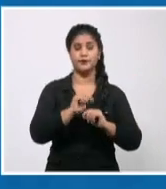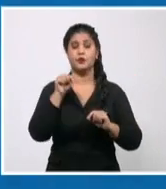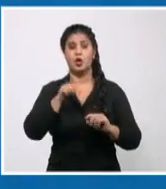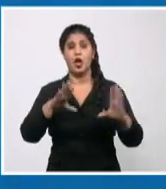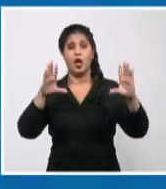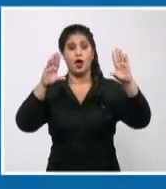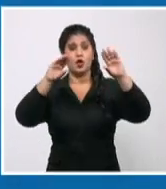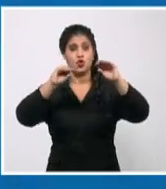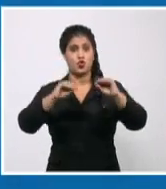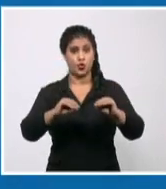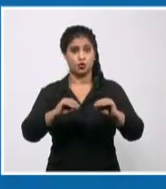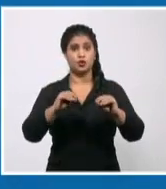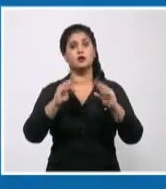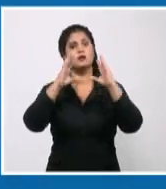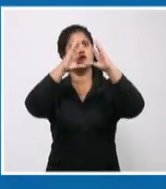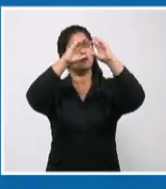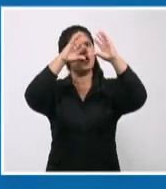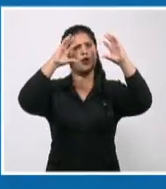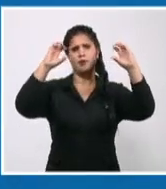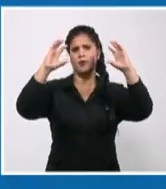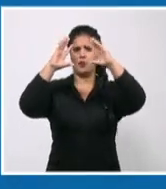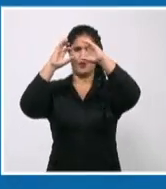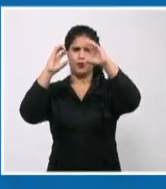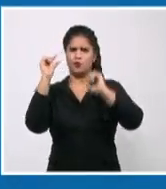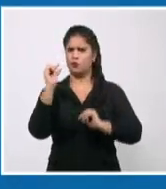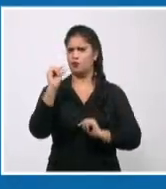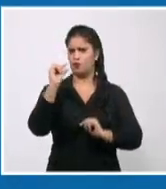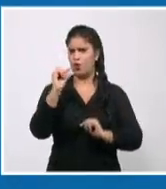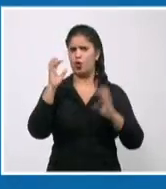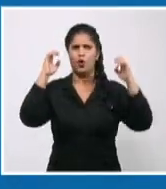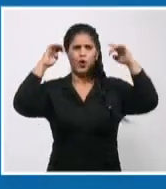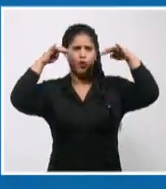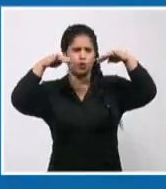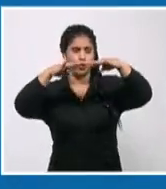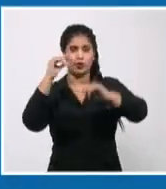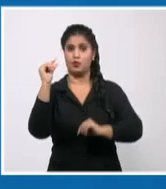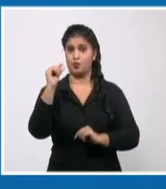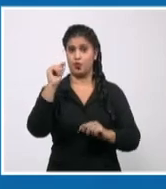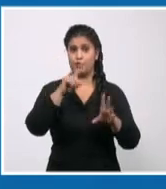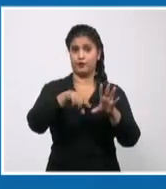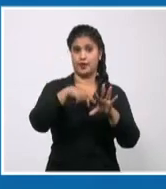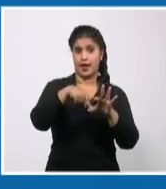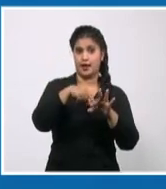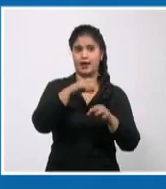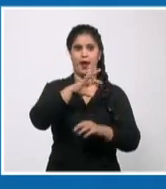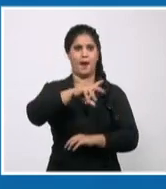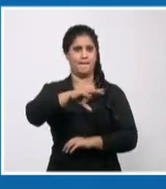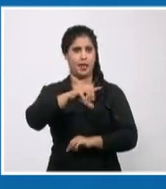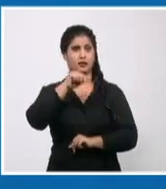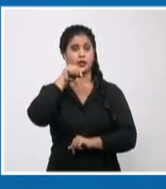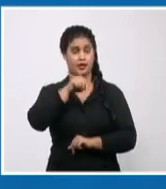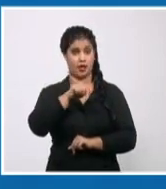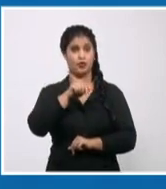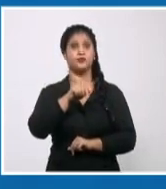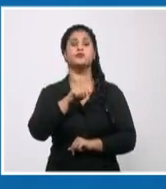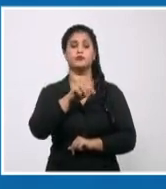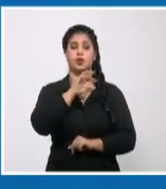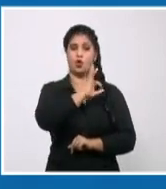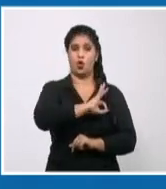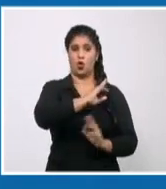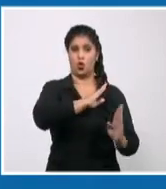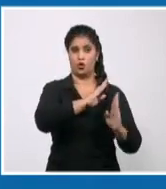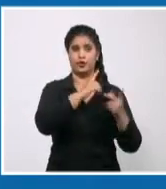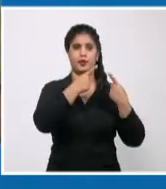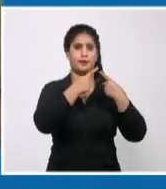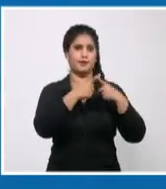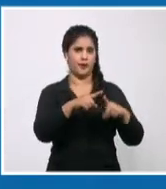disminuye la nubosidad. mantienen algunos nublados parciales en zonas de la costa norte, la isla Pinar del Río y el extremo norte oriental, pero con baja